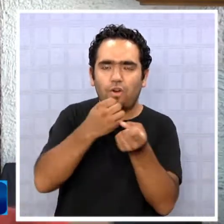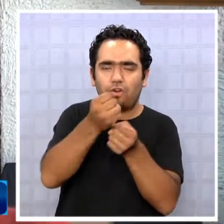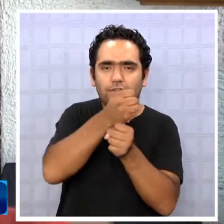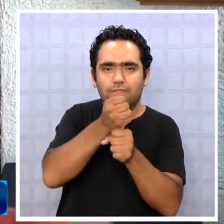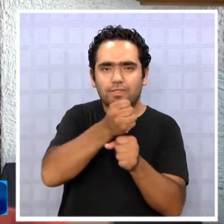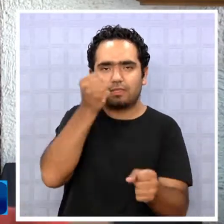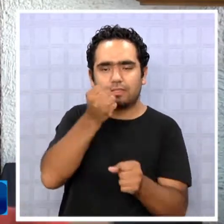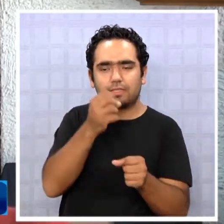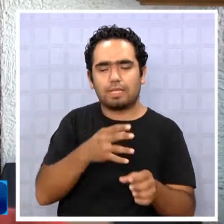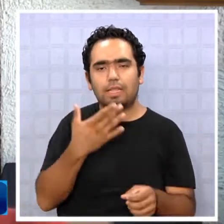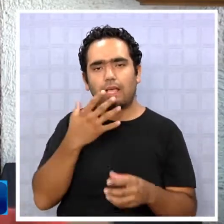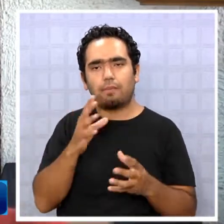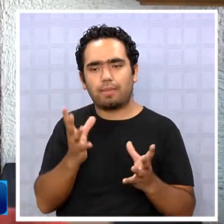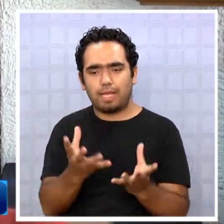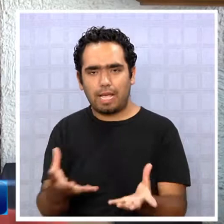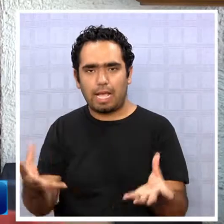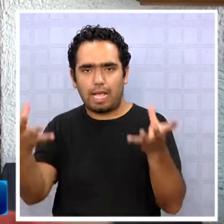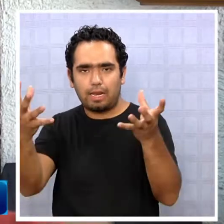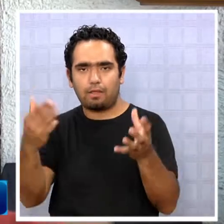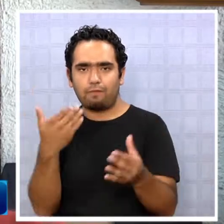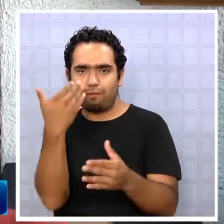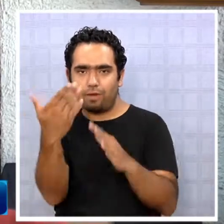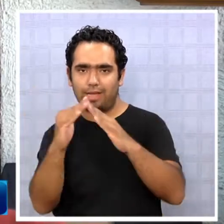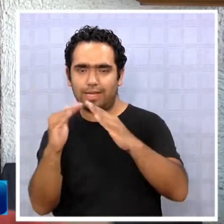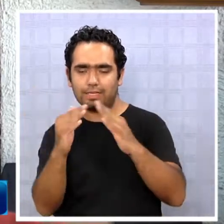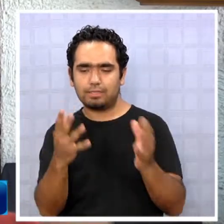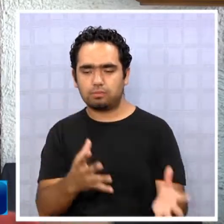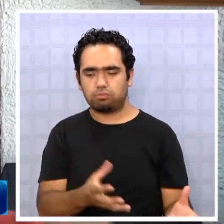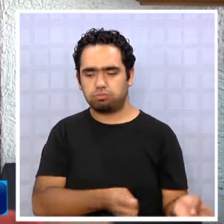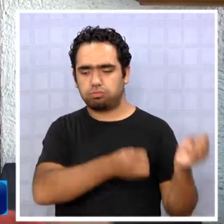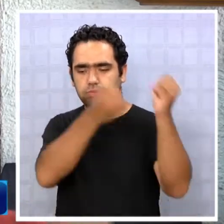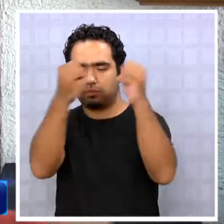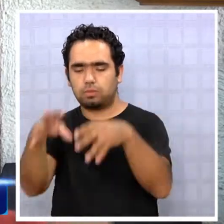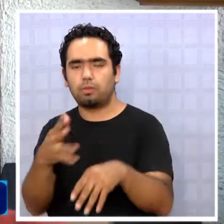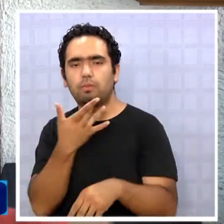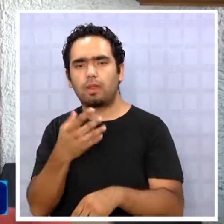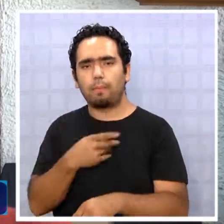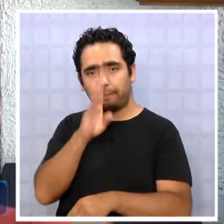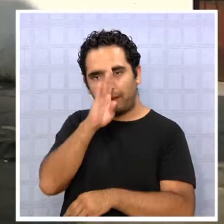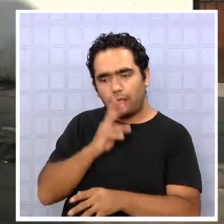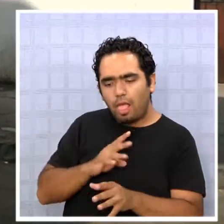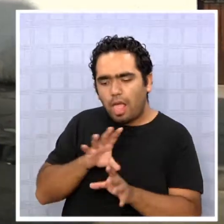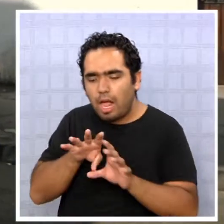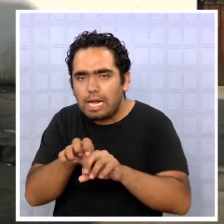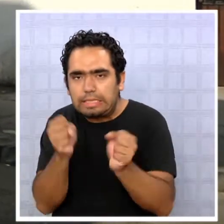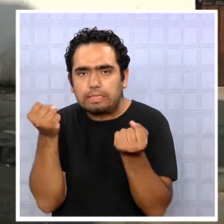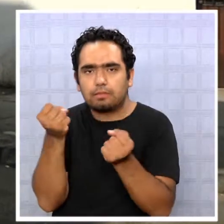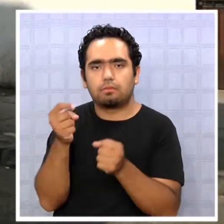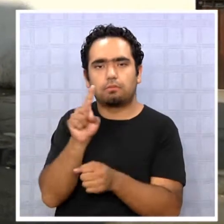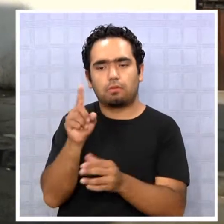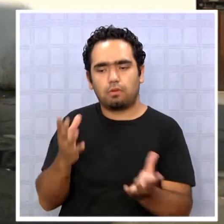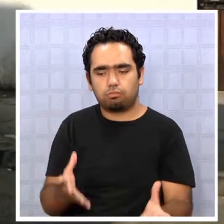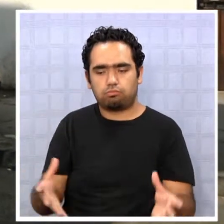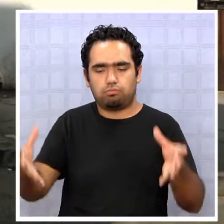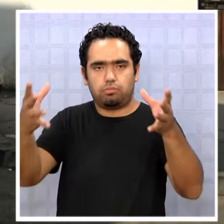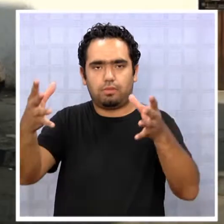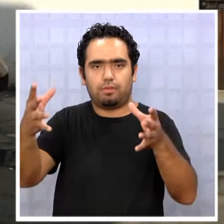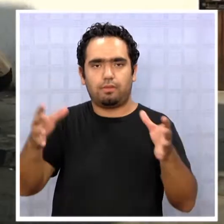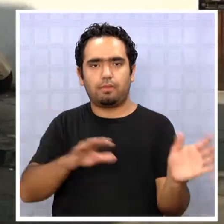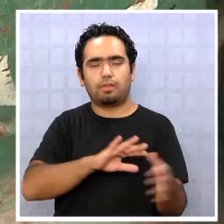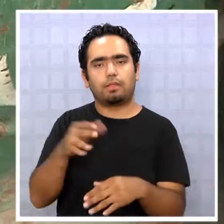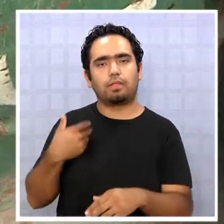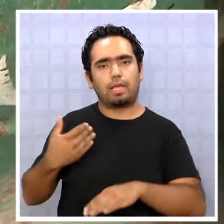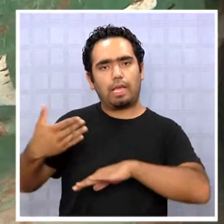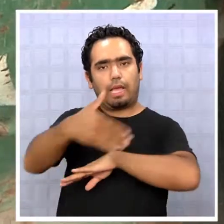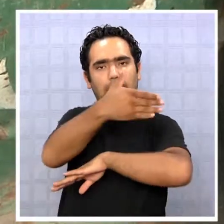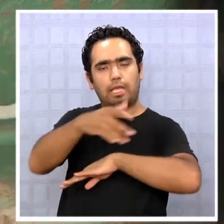canastillos afuera de la casa para que no tenga acceso a la población de perros vagos que hay en la ciudad que tampoco podemos desconocer. En el caso que existan